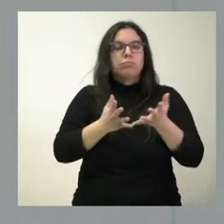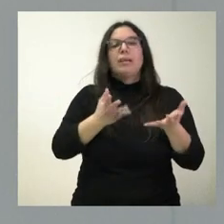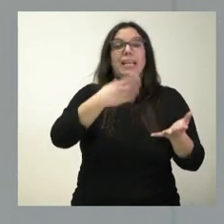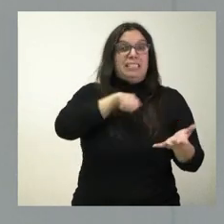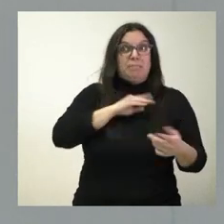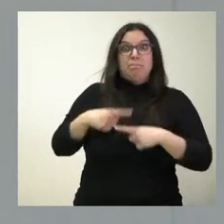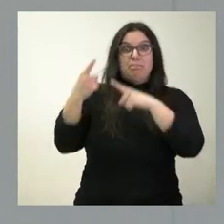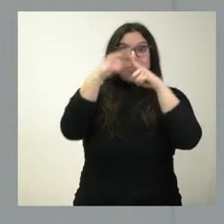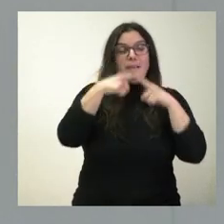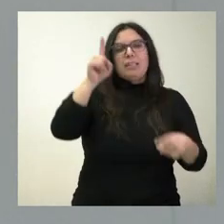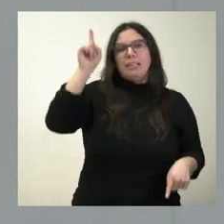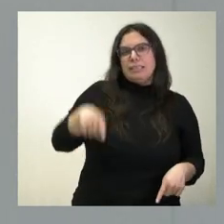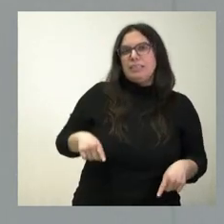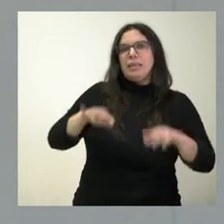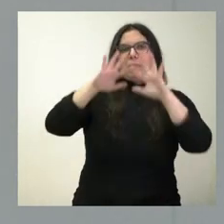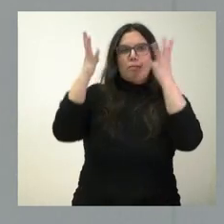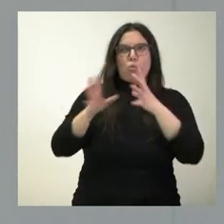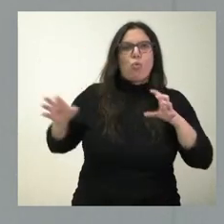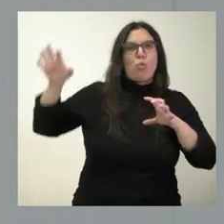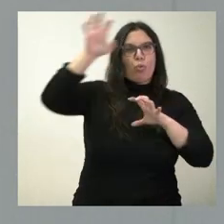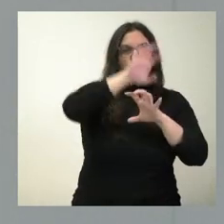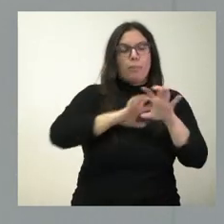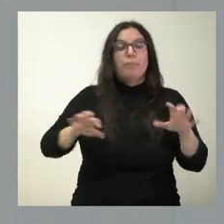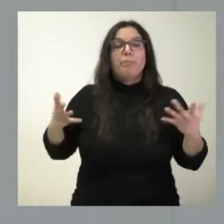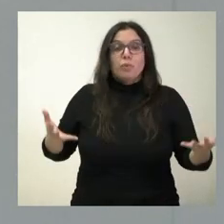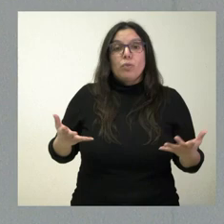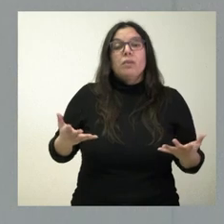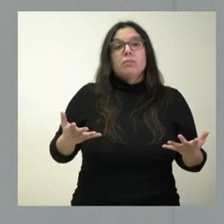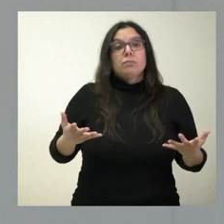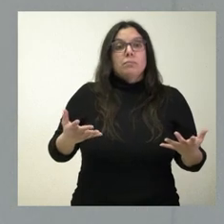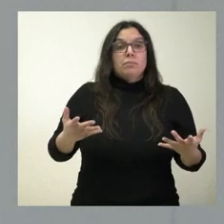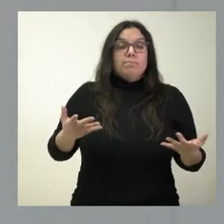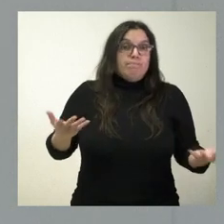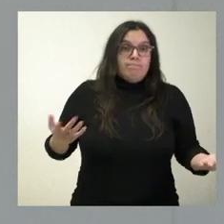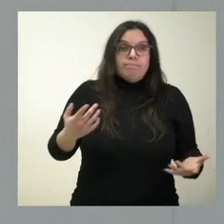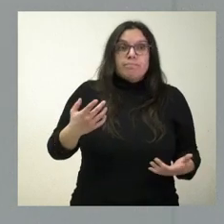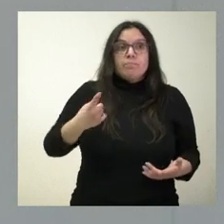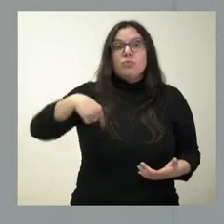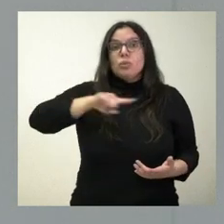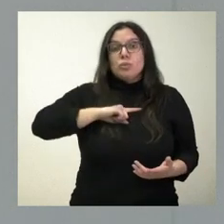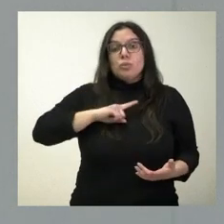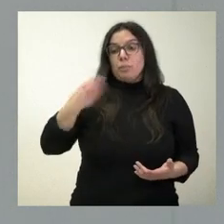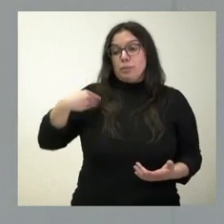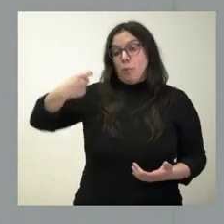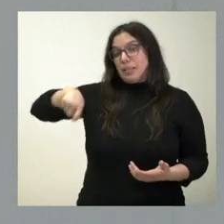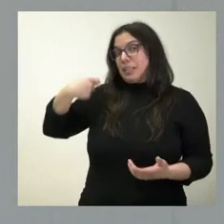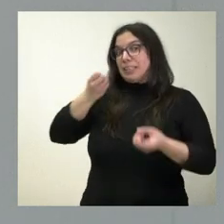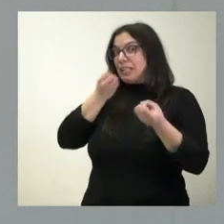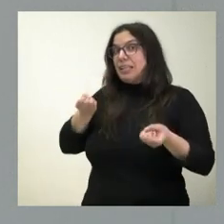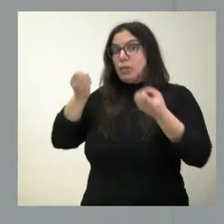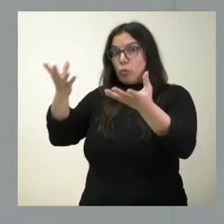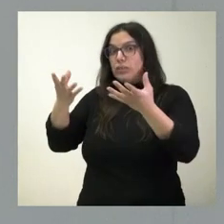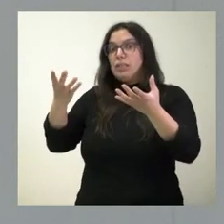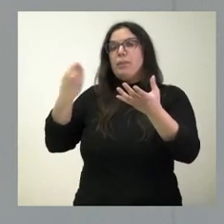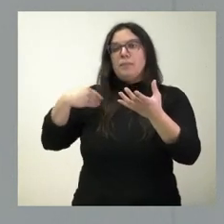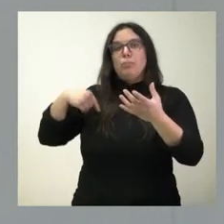comunidades españolas, sino a todo el mundo. Desde aquí esa es la idea que transmitió el presidente de la Junta de Castilla y León, que